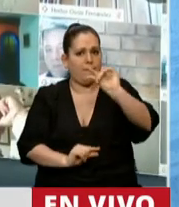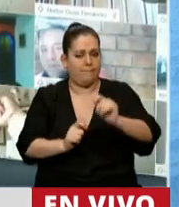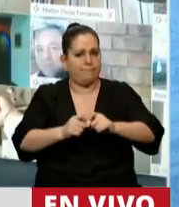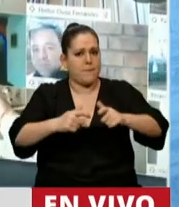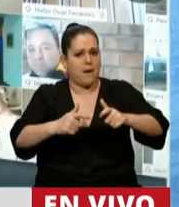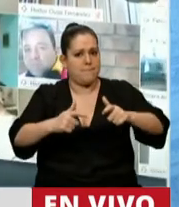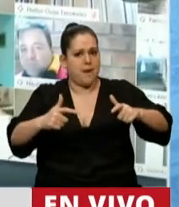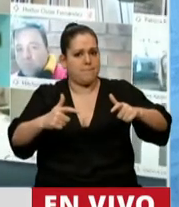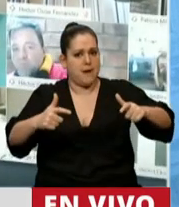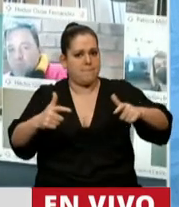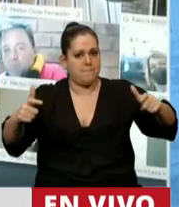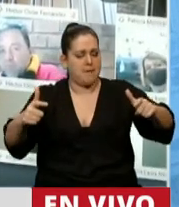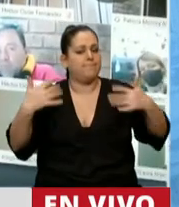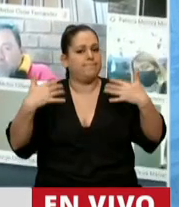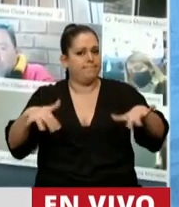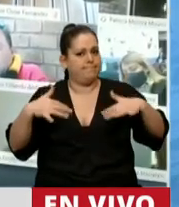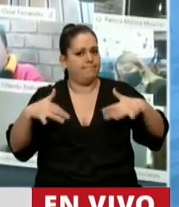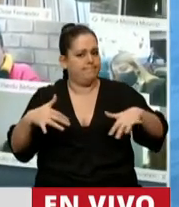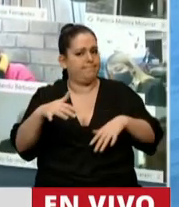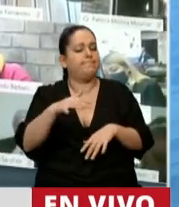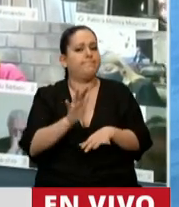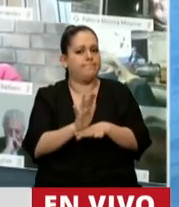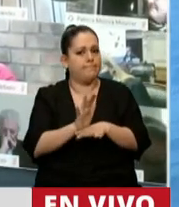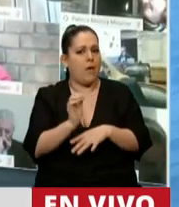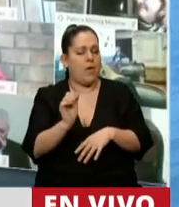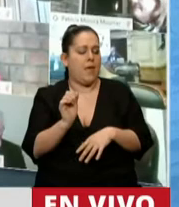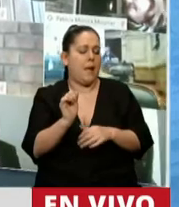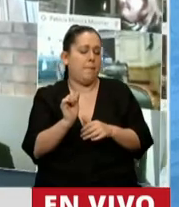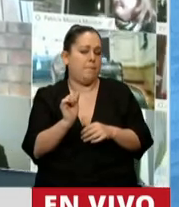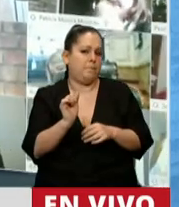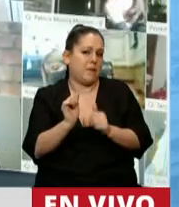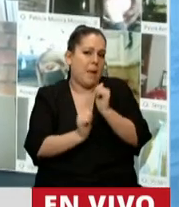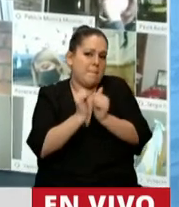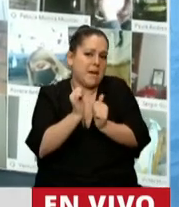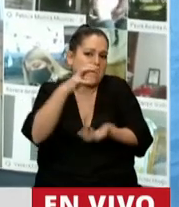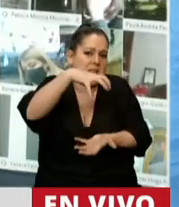Es un holding de un empresario a esta altura de la vida,